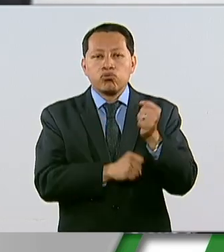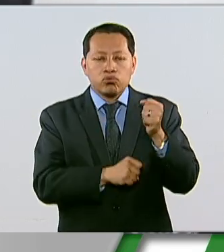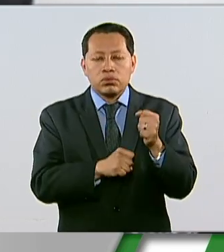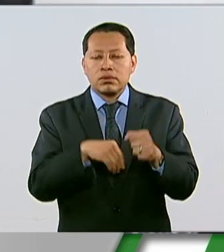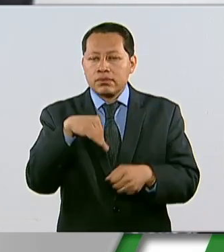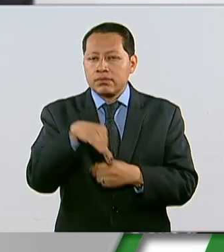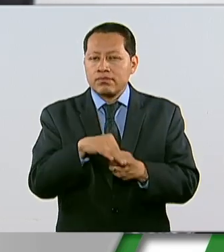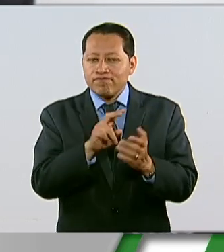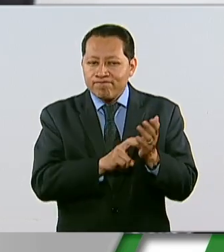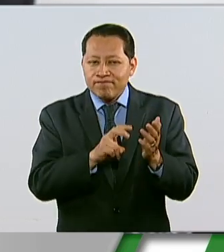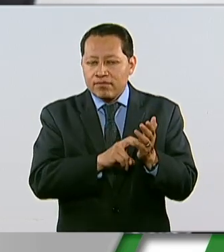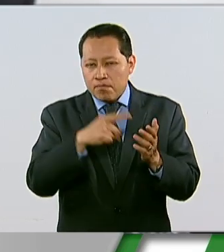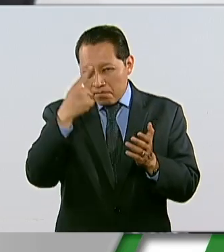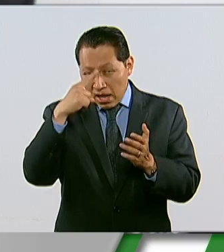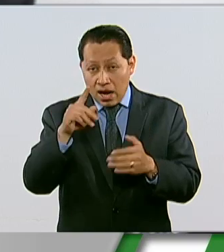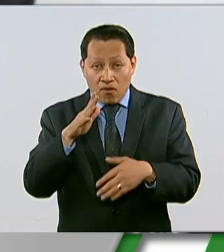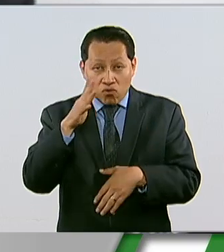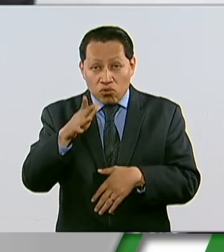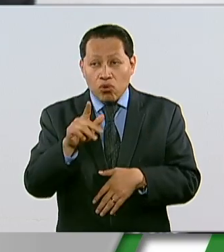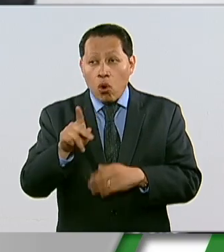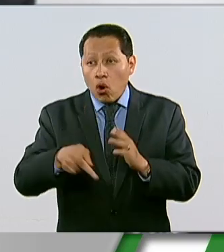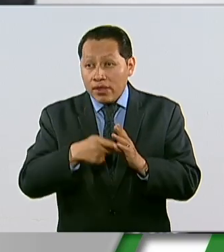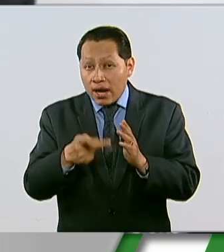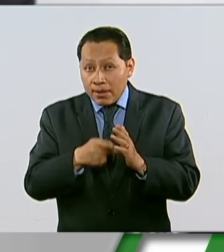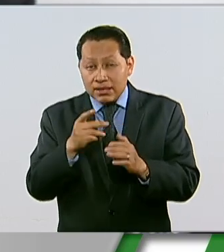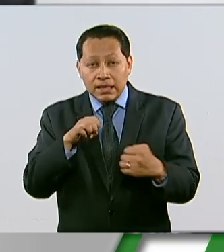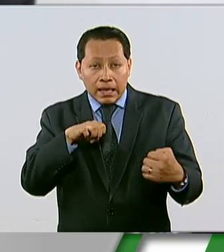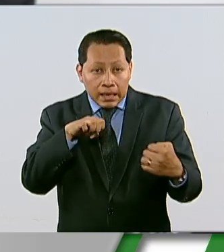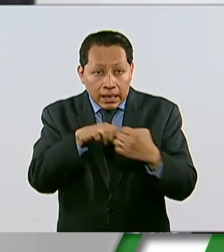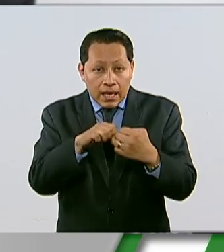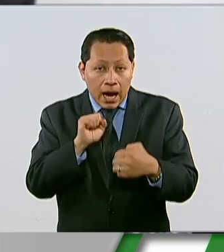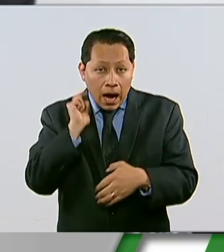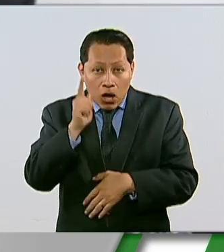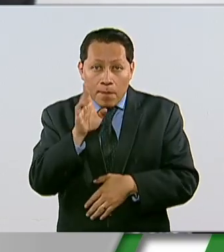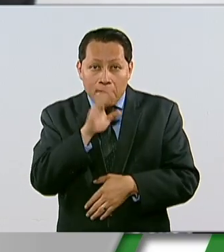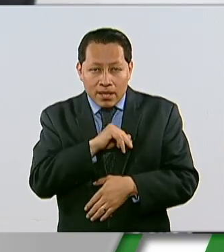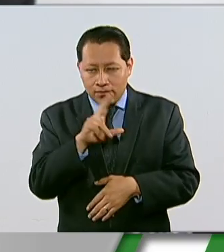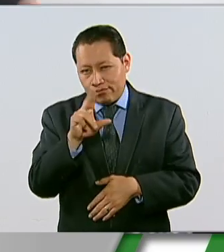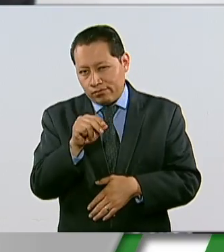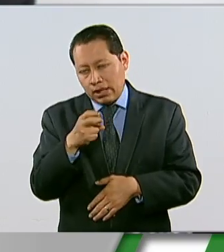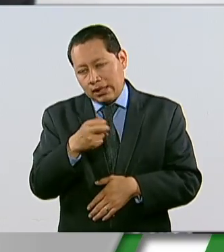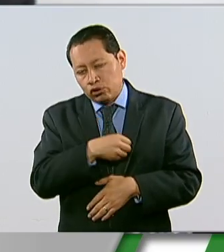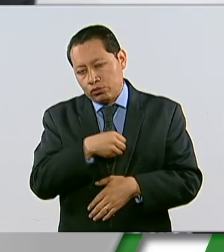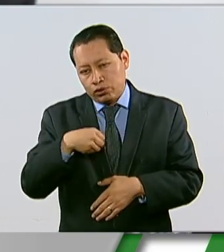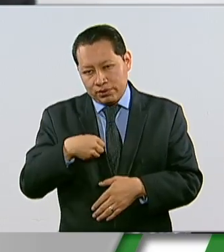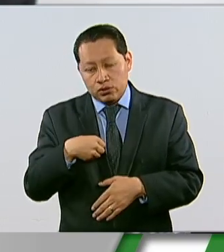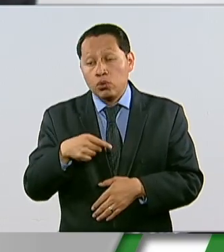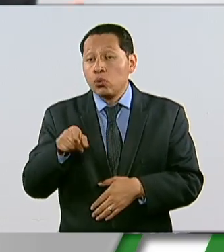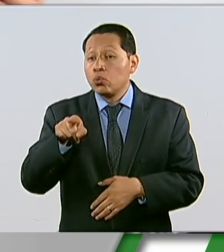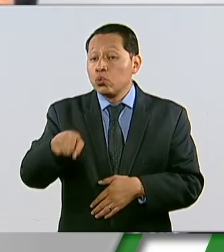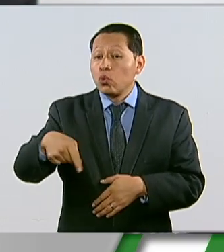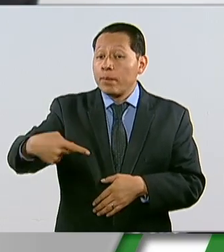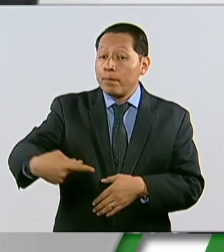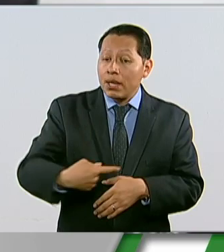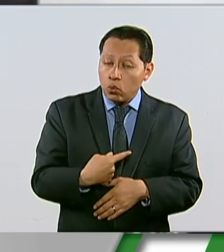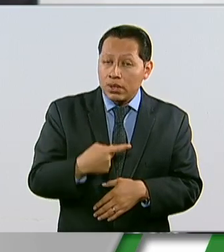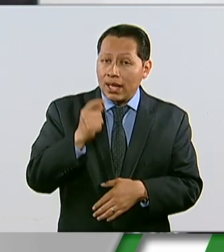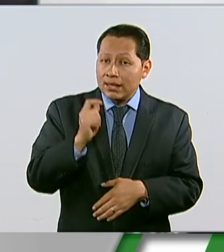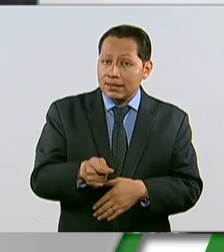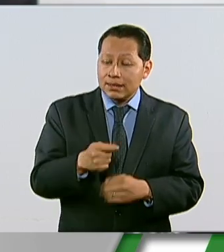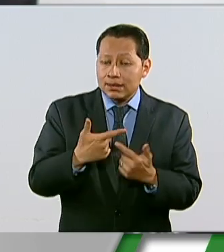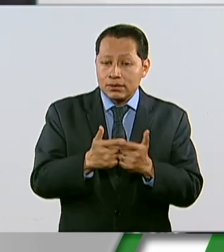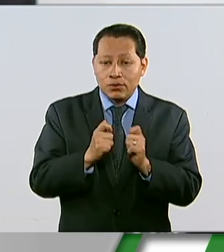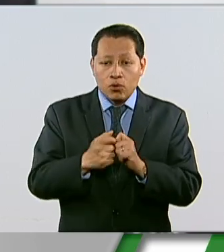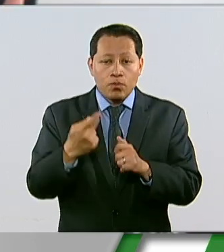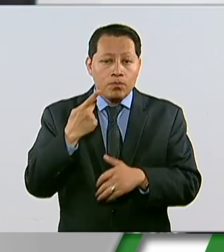van a llevar más fraudes electorales en el país. Y ese compromiso lo tenemos vigente. Usted me pregunta, ¿la fracción